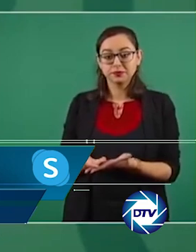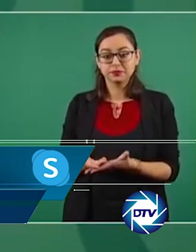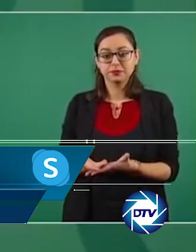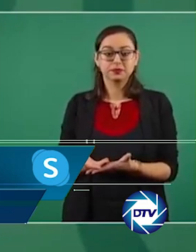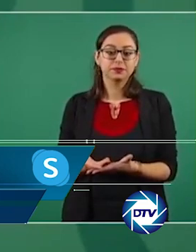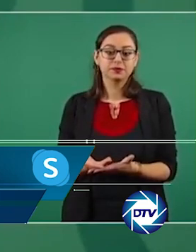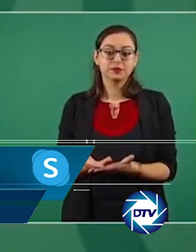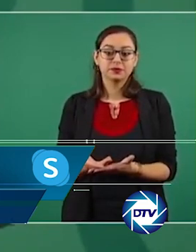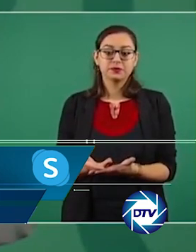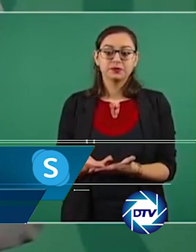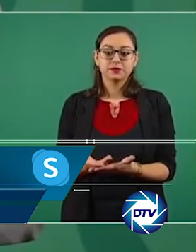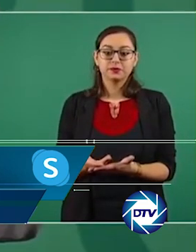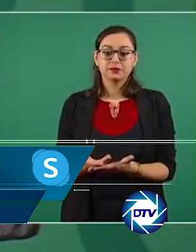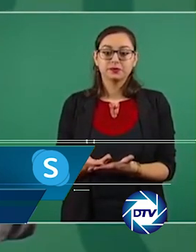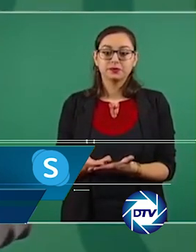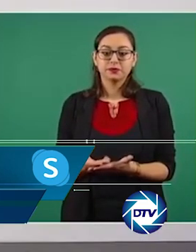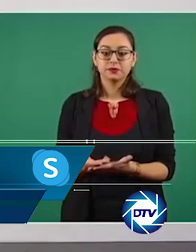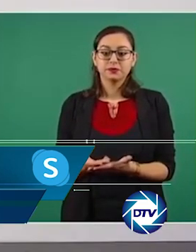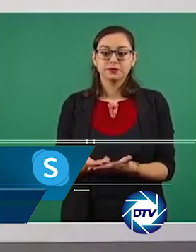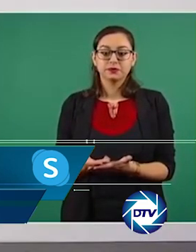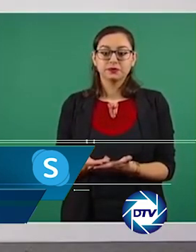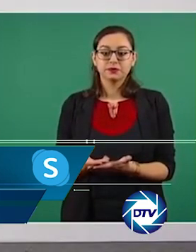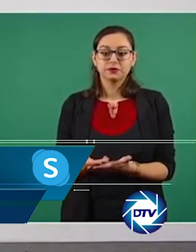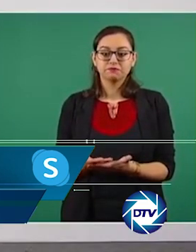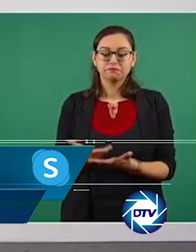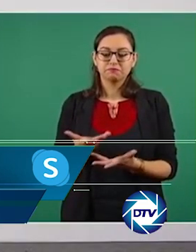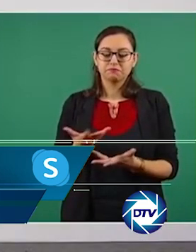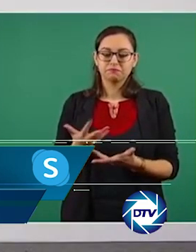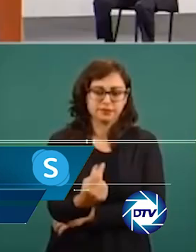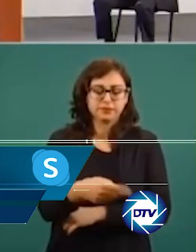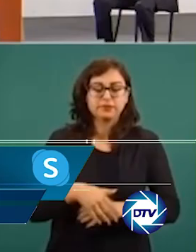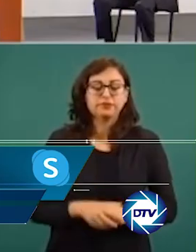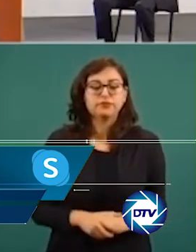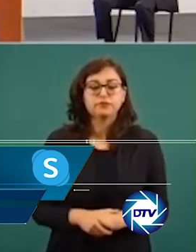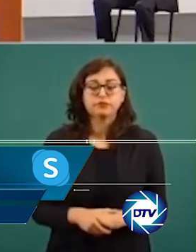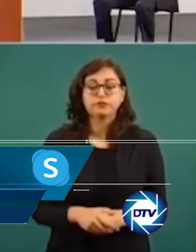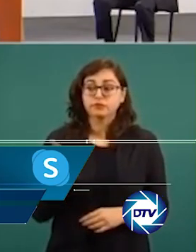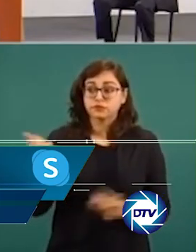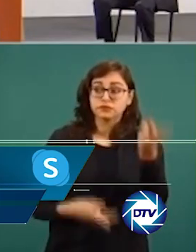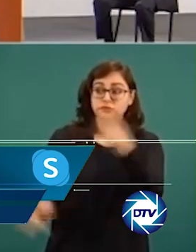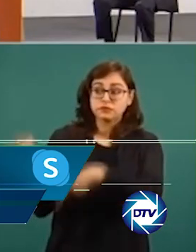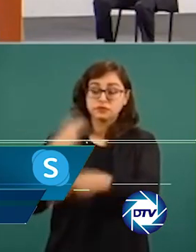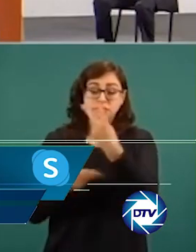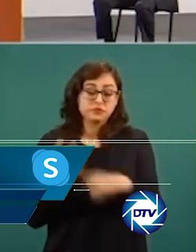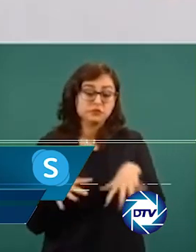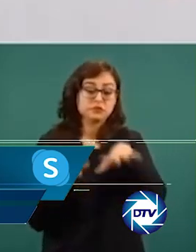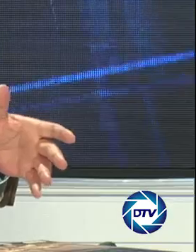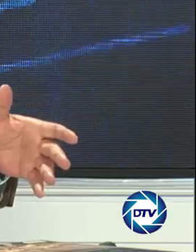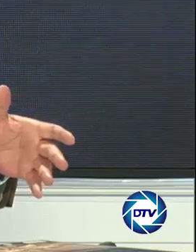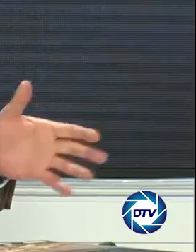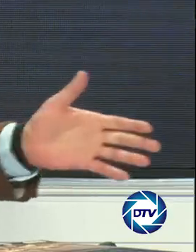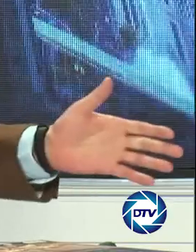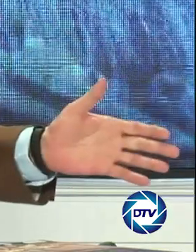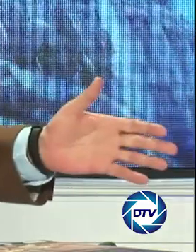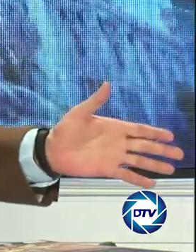la inmigración ilegal, lo que le obligó a realizar un acuerdo con ambos países. La verdad es que el presidente de México se